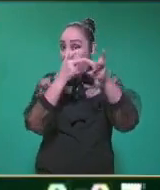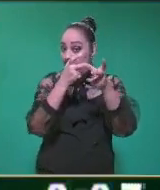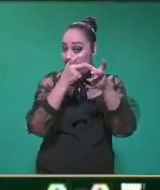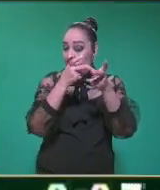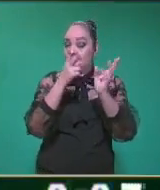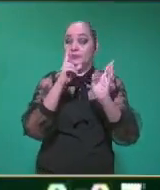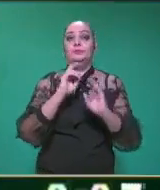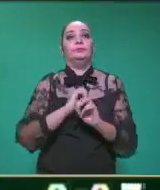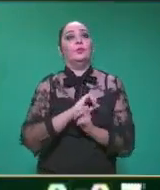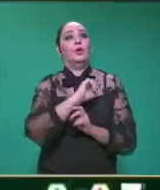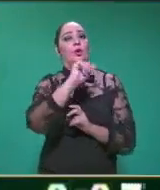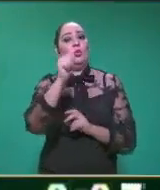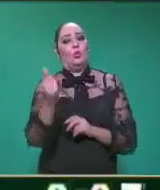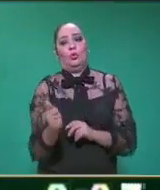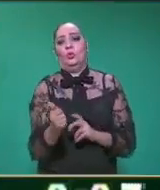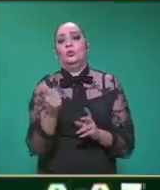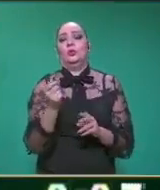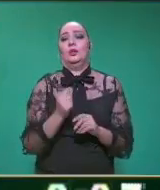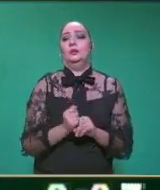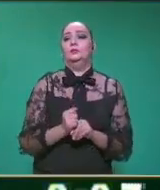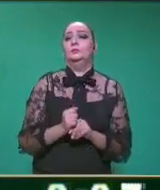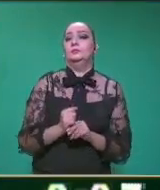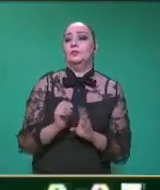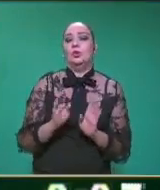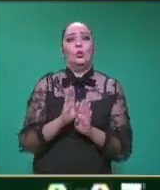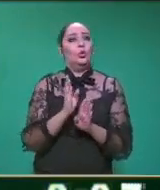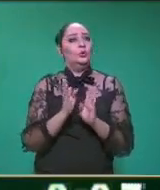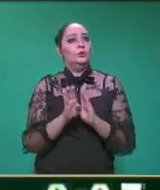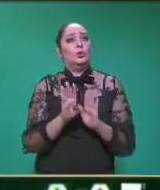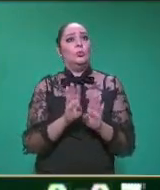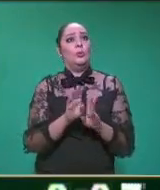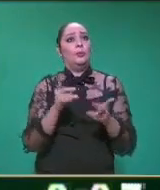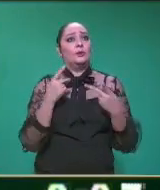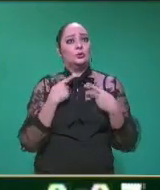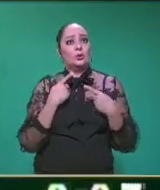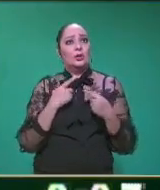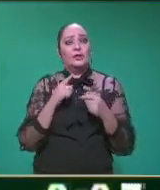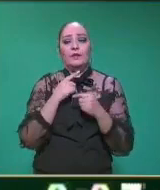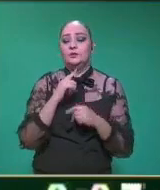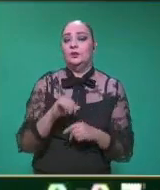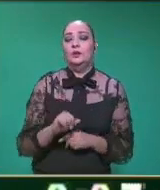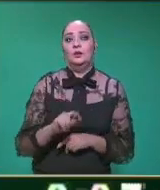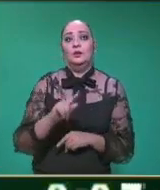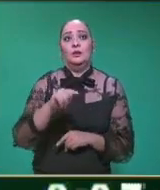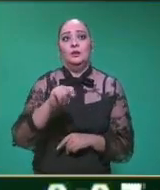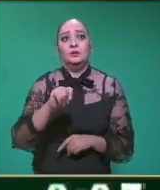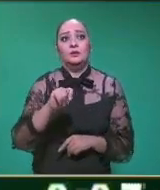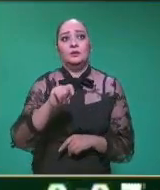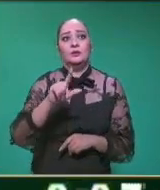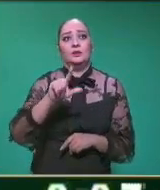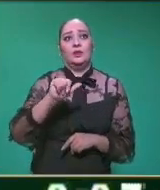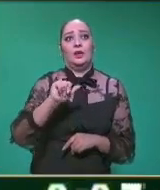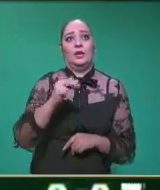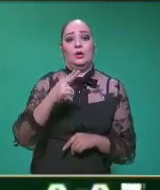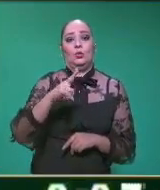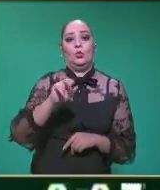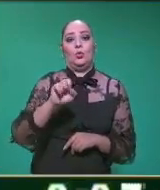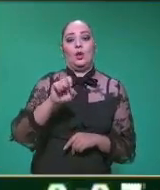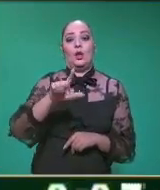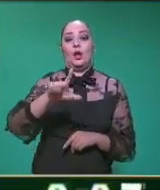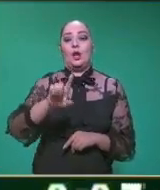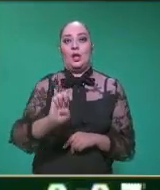Vamos a ver el siguiente aspecto de personalidad. ¿Qué dice ahí? Tlahuele.